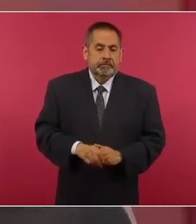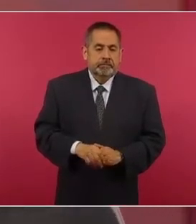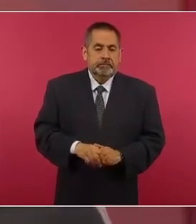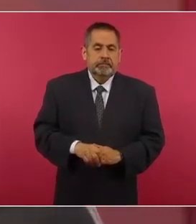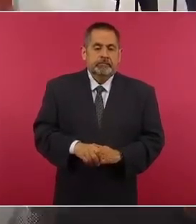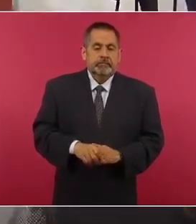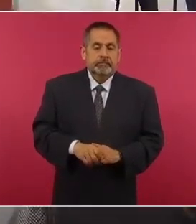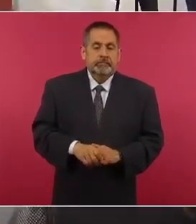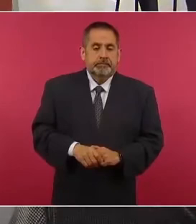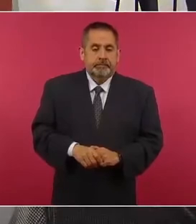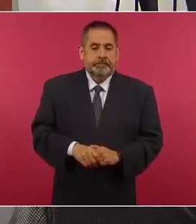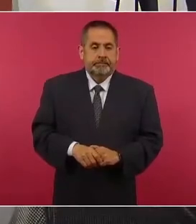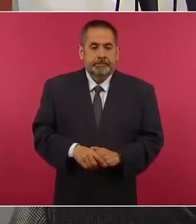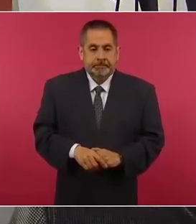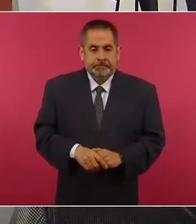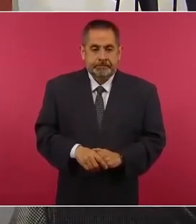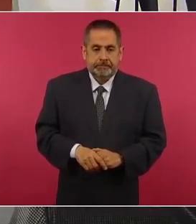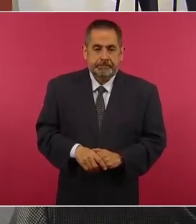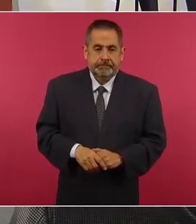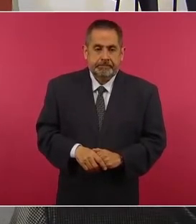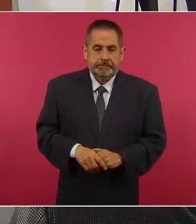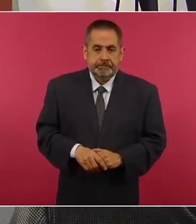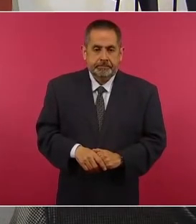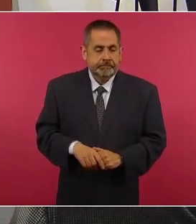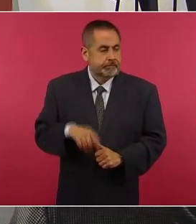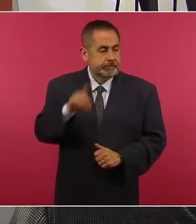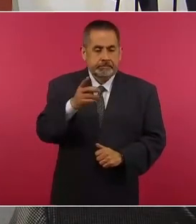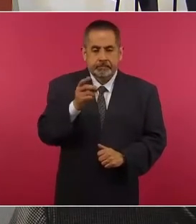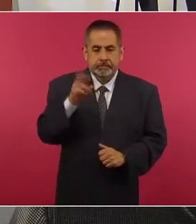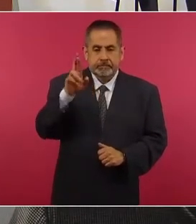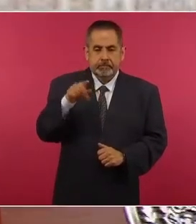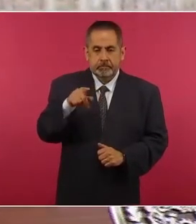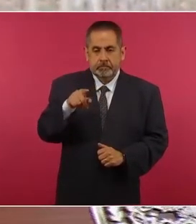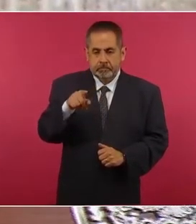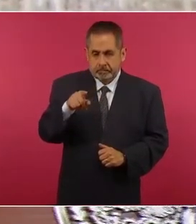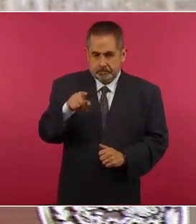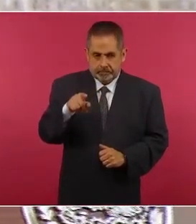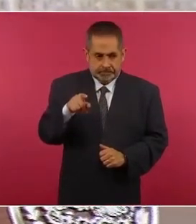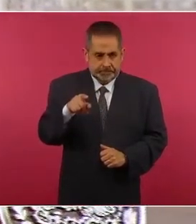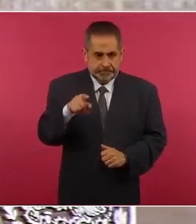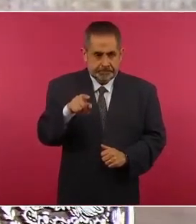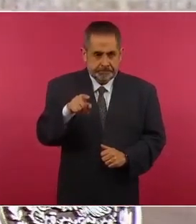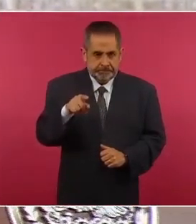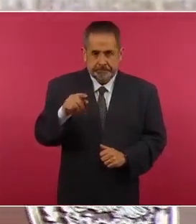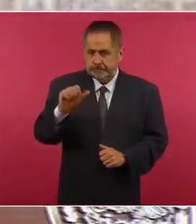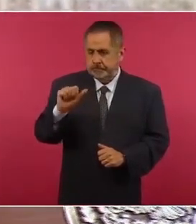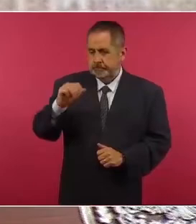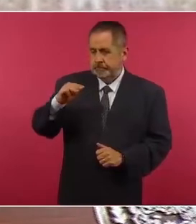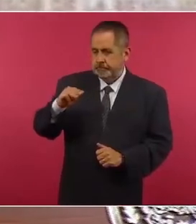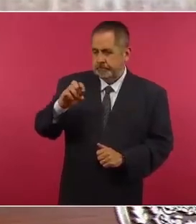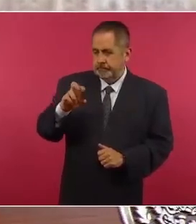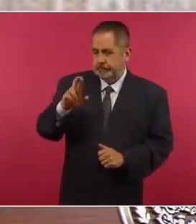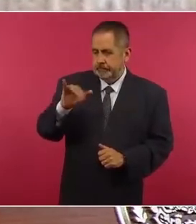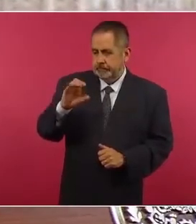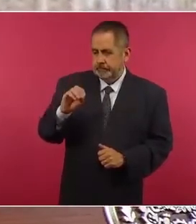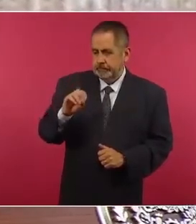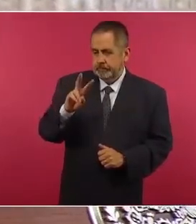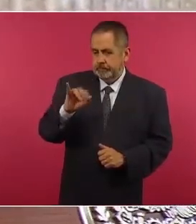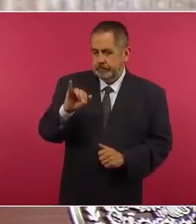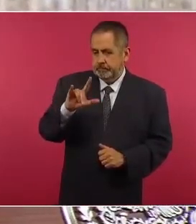El doctor Américo Villarreal, una gente